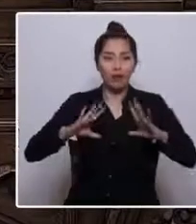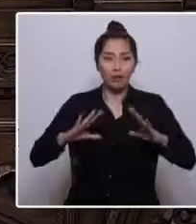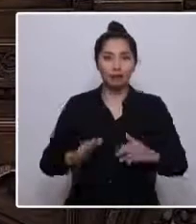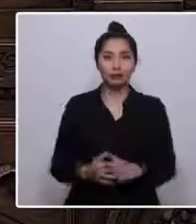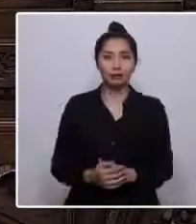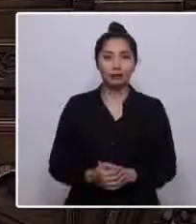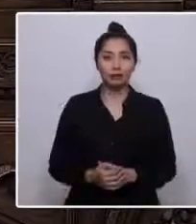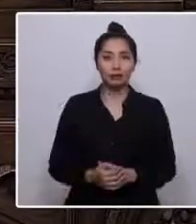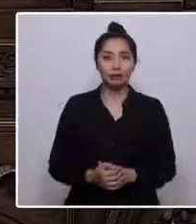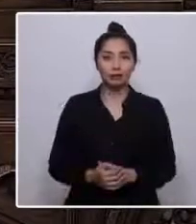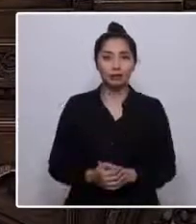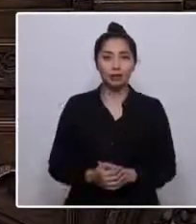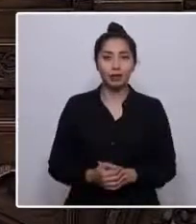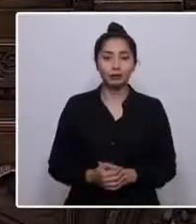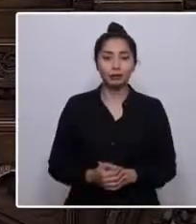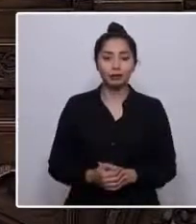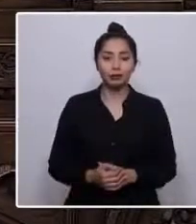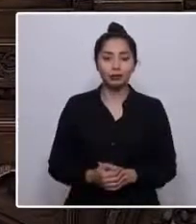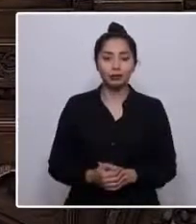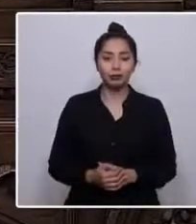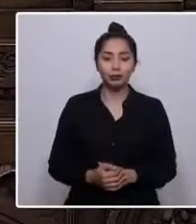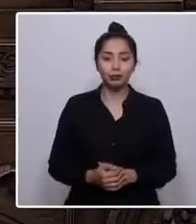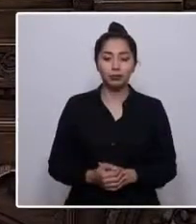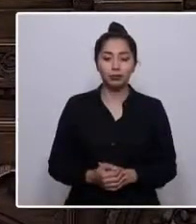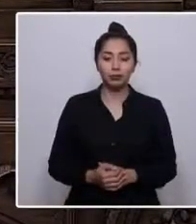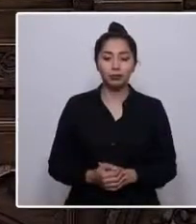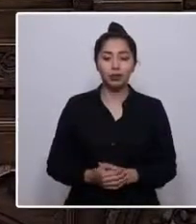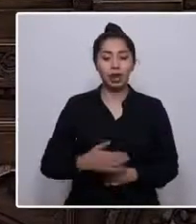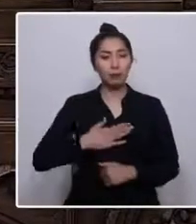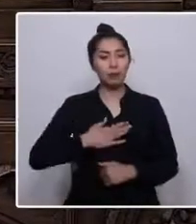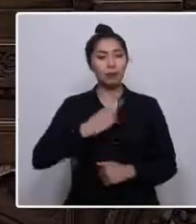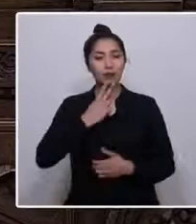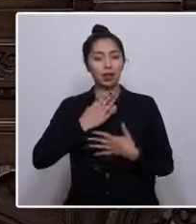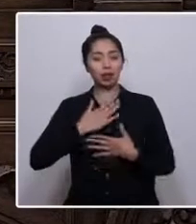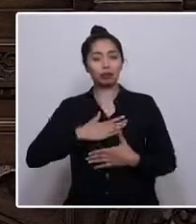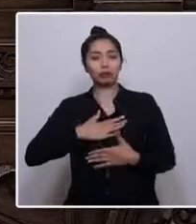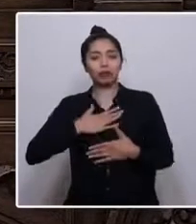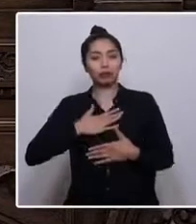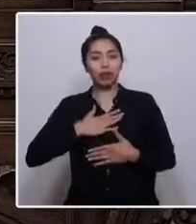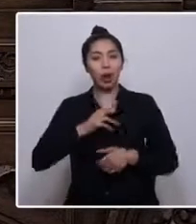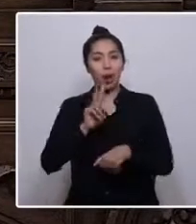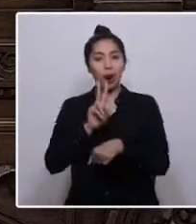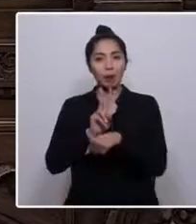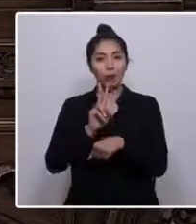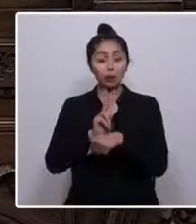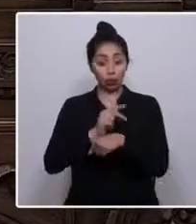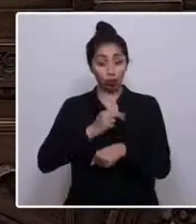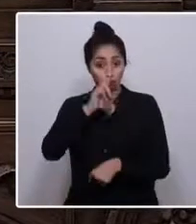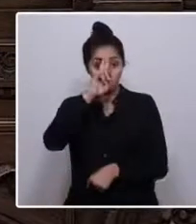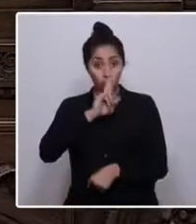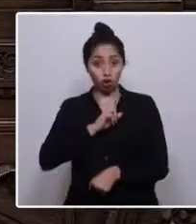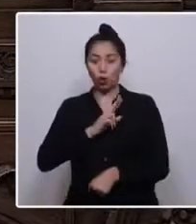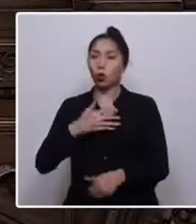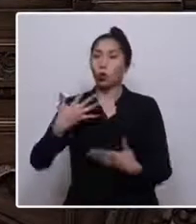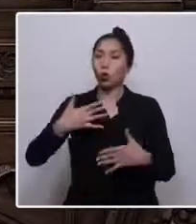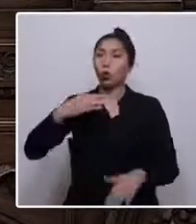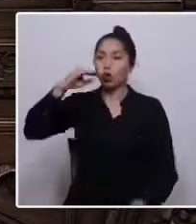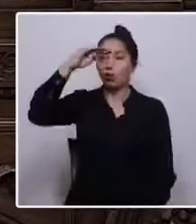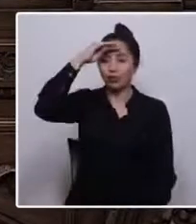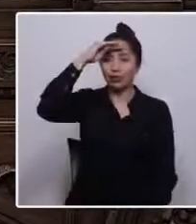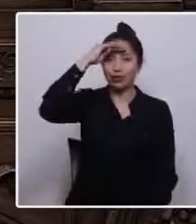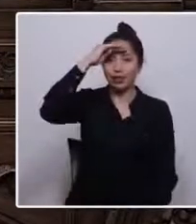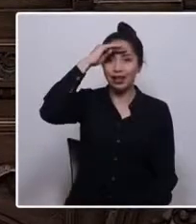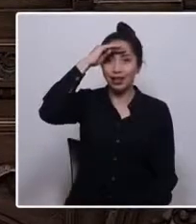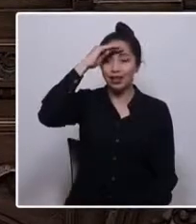Si hay algo que ha sido una Constitución en mi vida, es mi vocación docente. Ser docente es un rol puro de confianza, en donde se